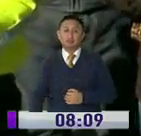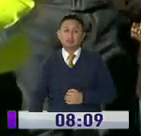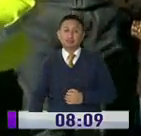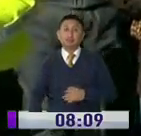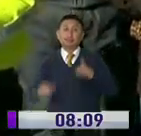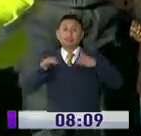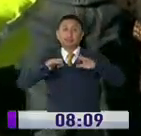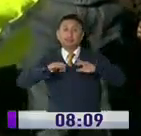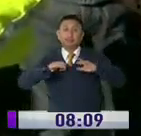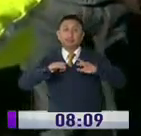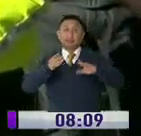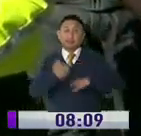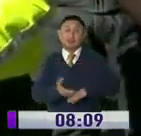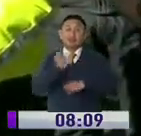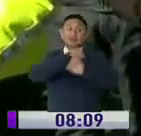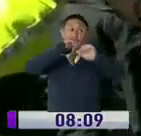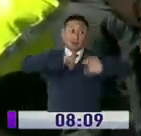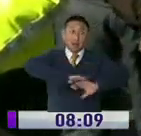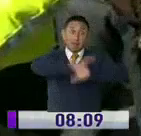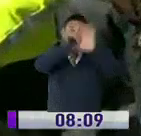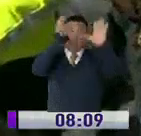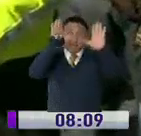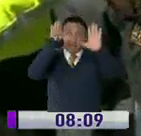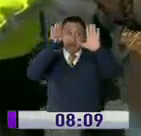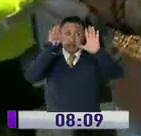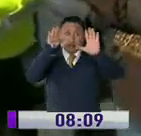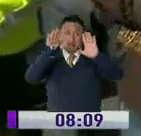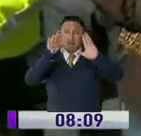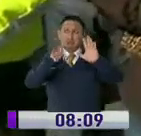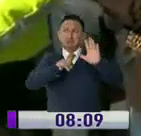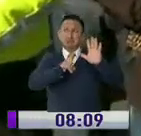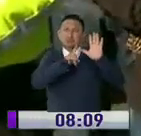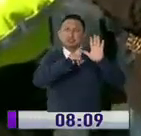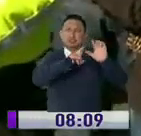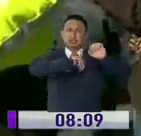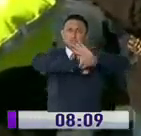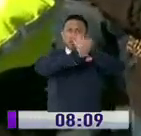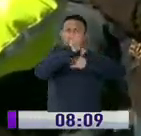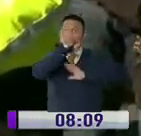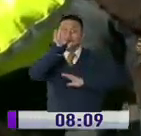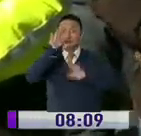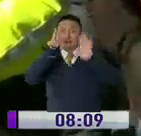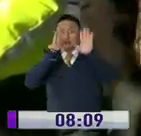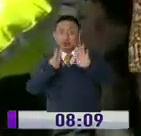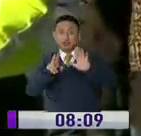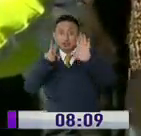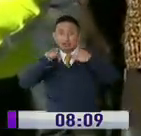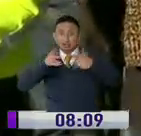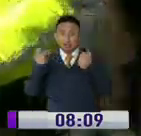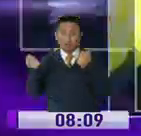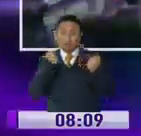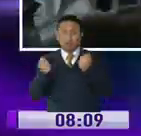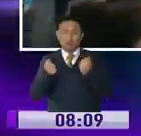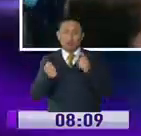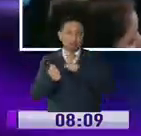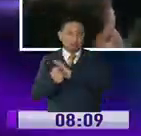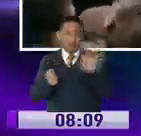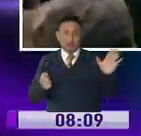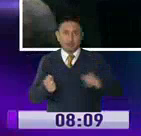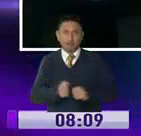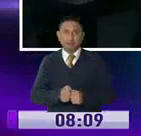Afortunadamente, todo lo que ocurrió en horas de la mañana, 6 y media de la mañana, 7 de la mañana, se ha controlado. Afortunadamente,